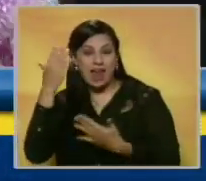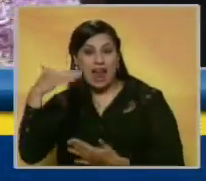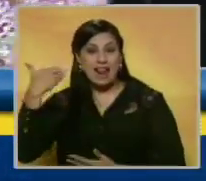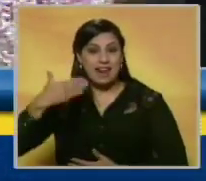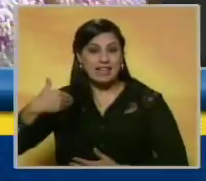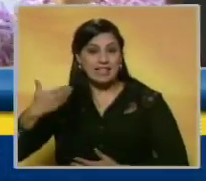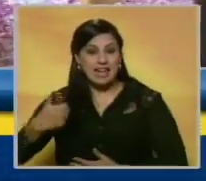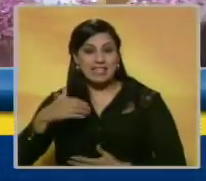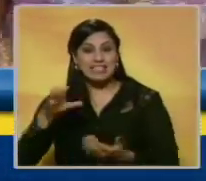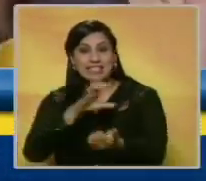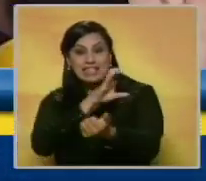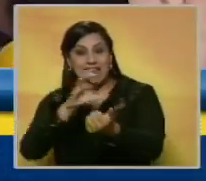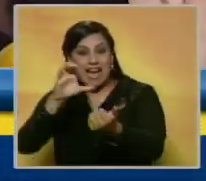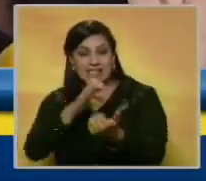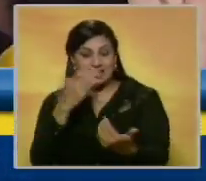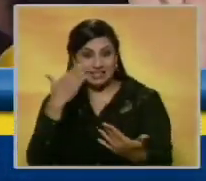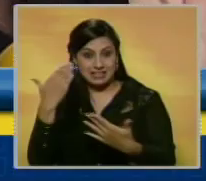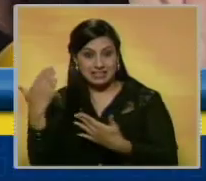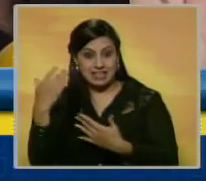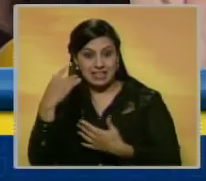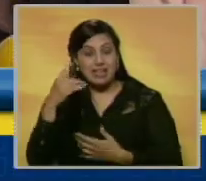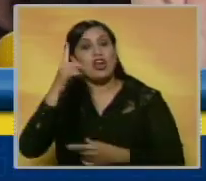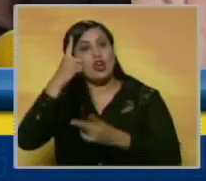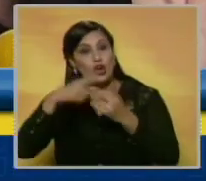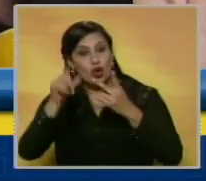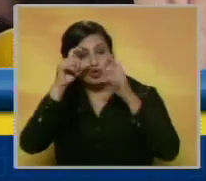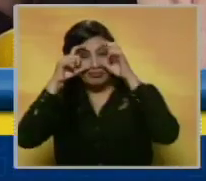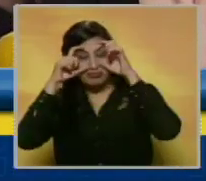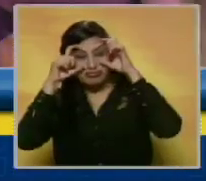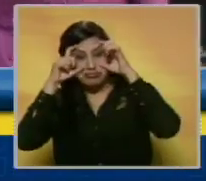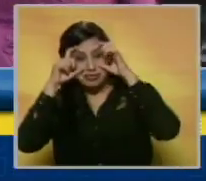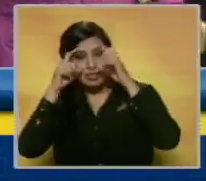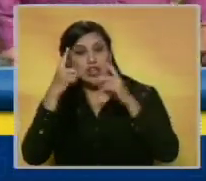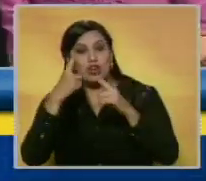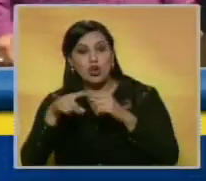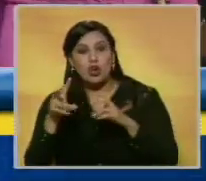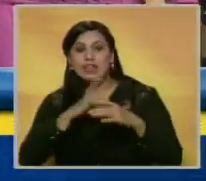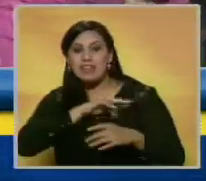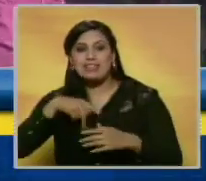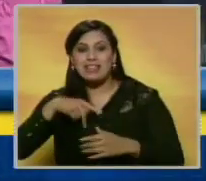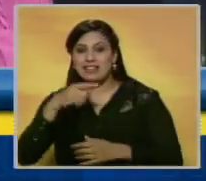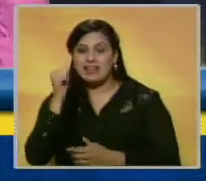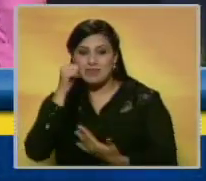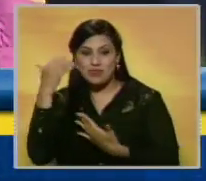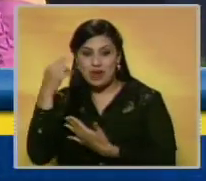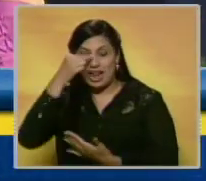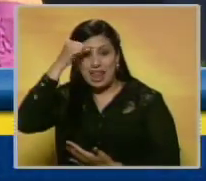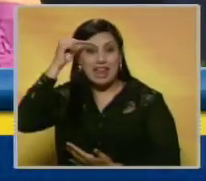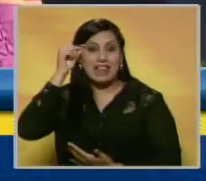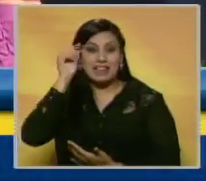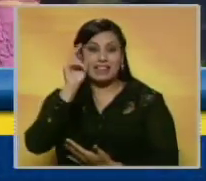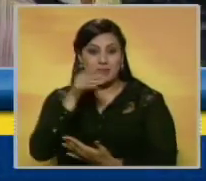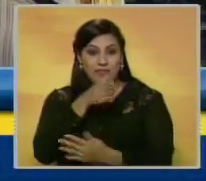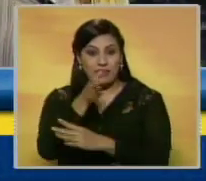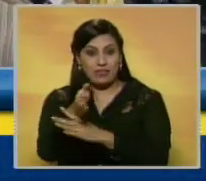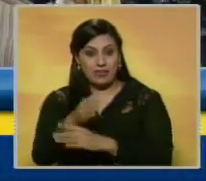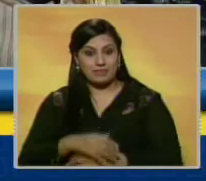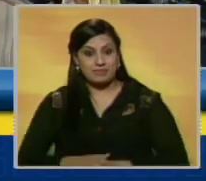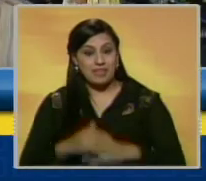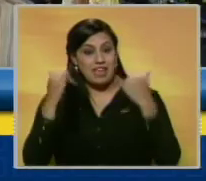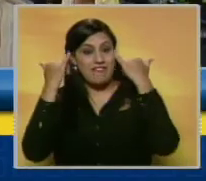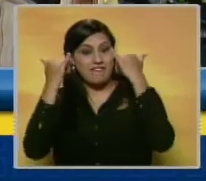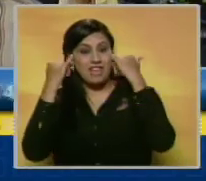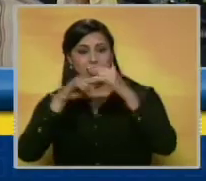Alba, a los cantantes Víctor Drita, One Shot Taku Pai y nuestra narradora de noticias, Andrina Yepes. Una